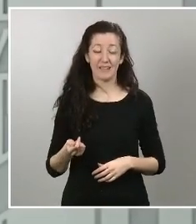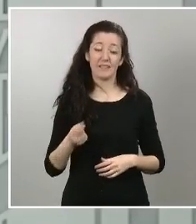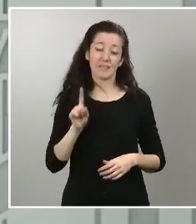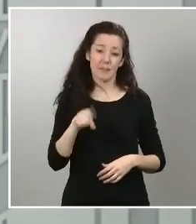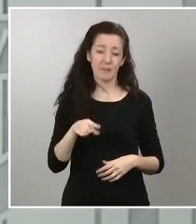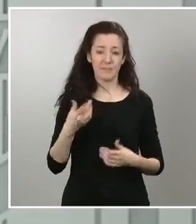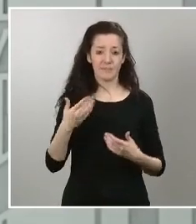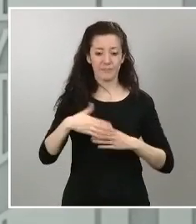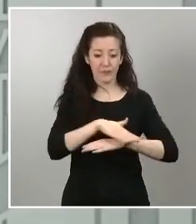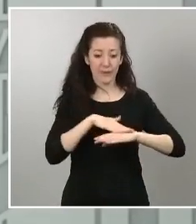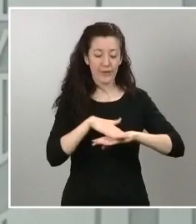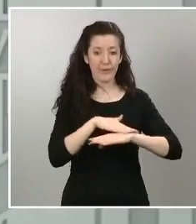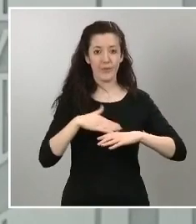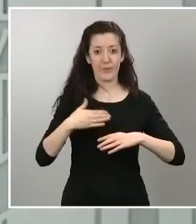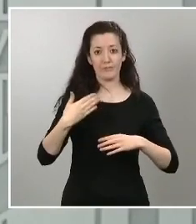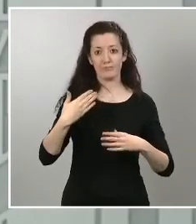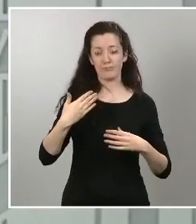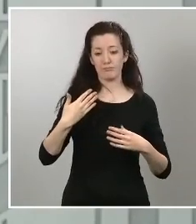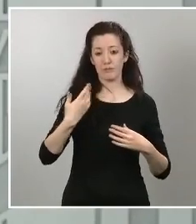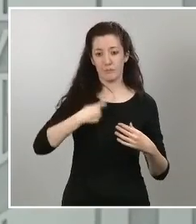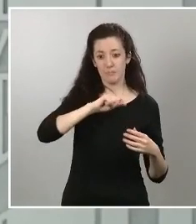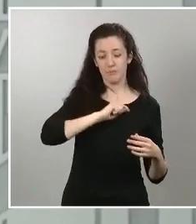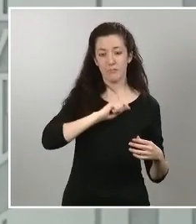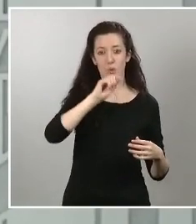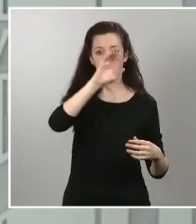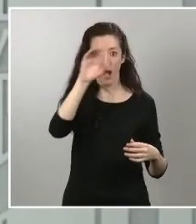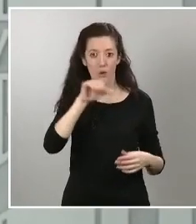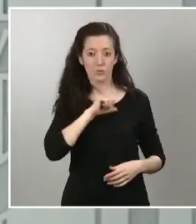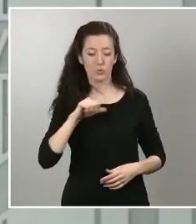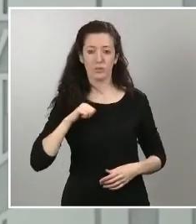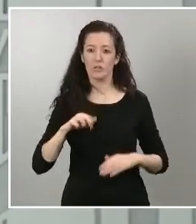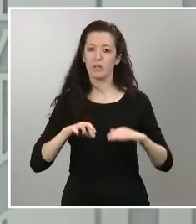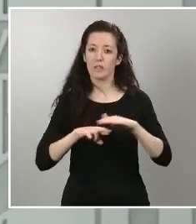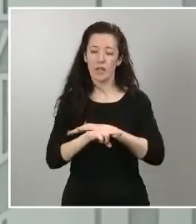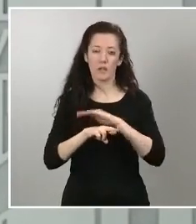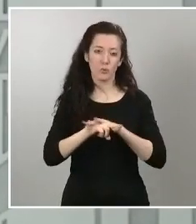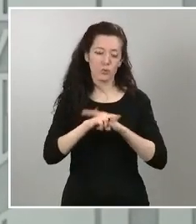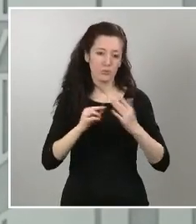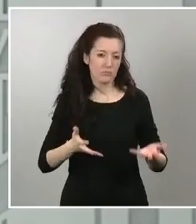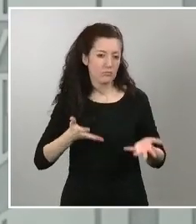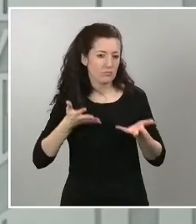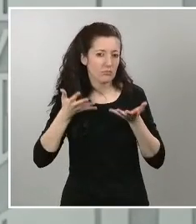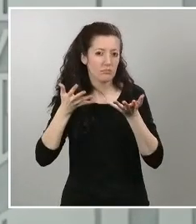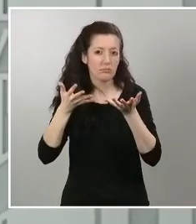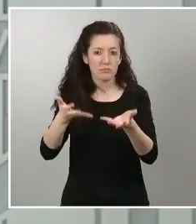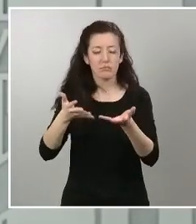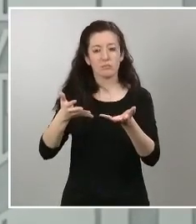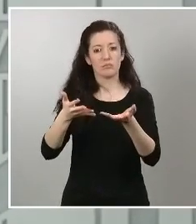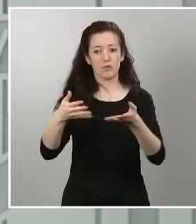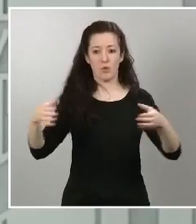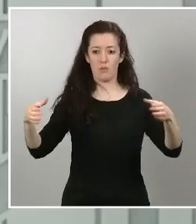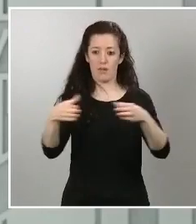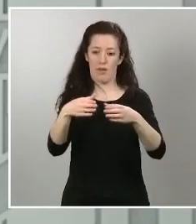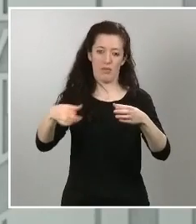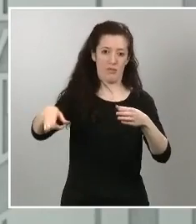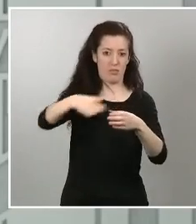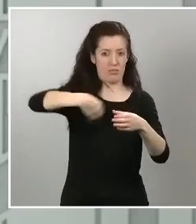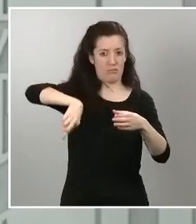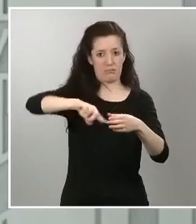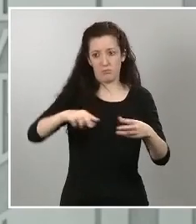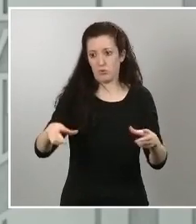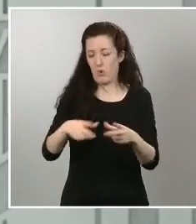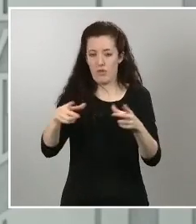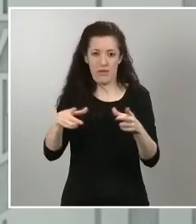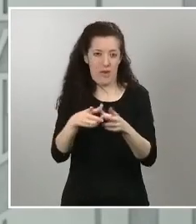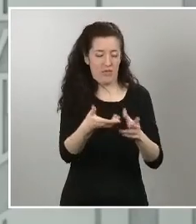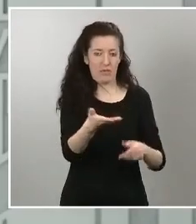administraciones poniendo todos los recursos a disposición de toda la comunidad de toda la sociedad para que entre todos